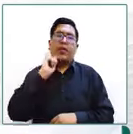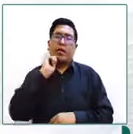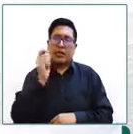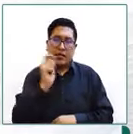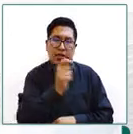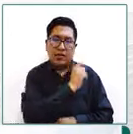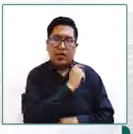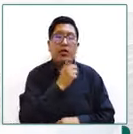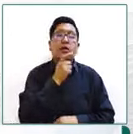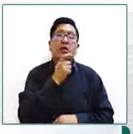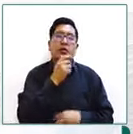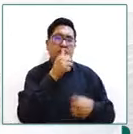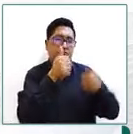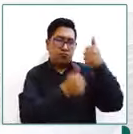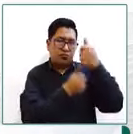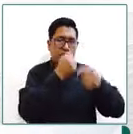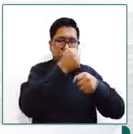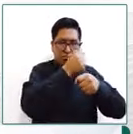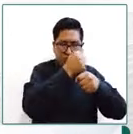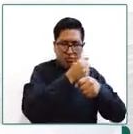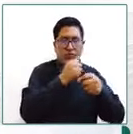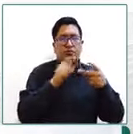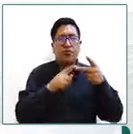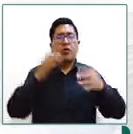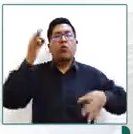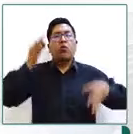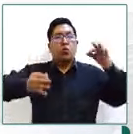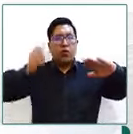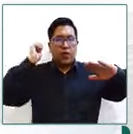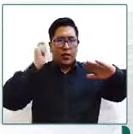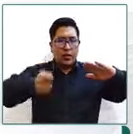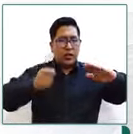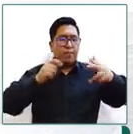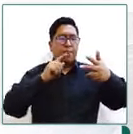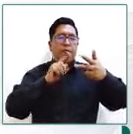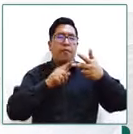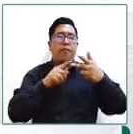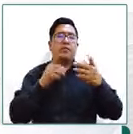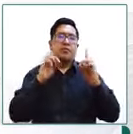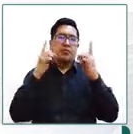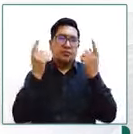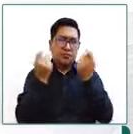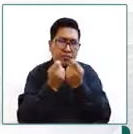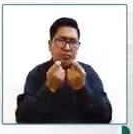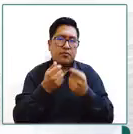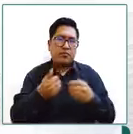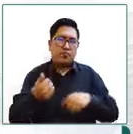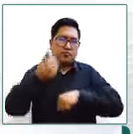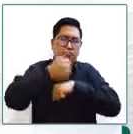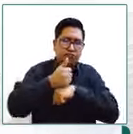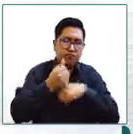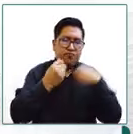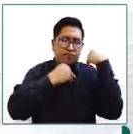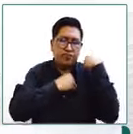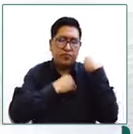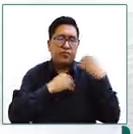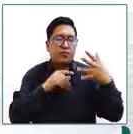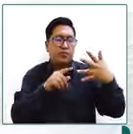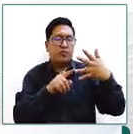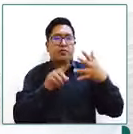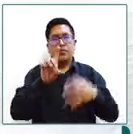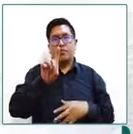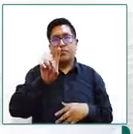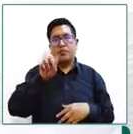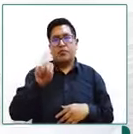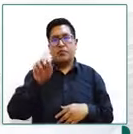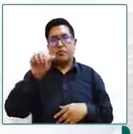a operadores de las instancias técnicas departamentales a operadores de las defensorías de la